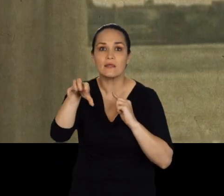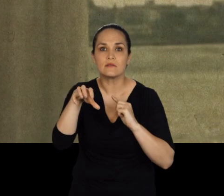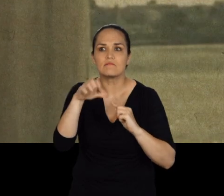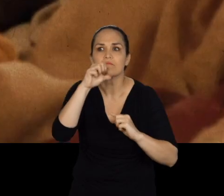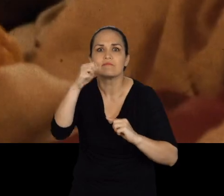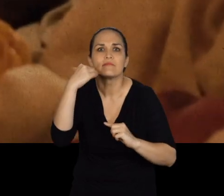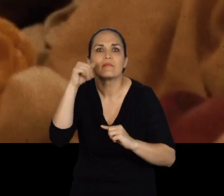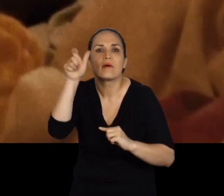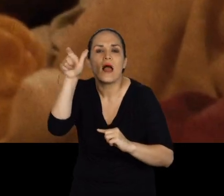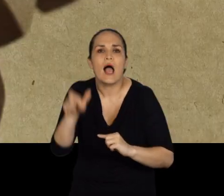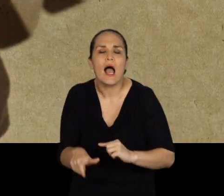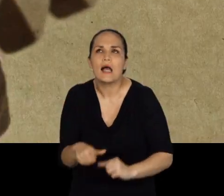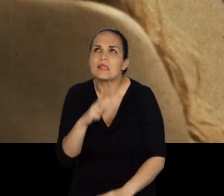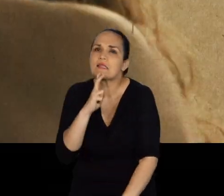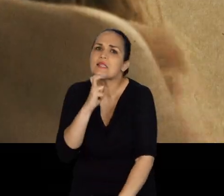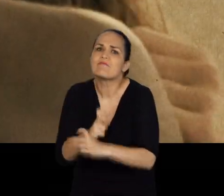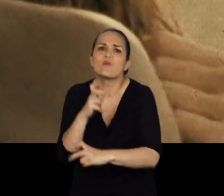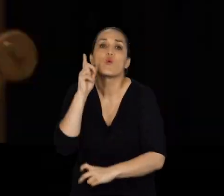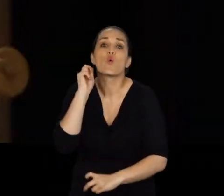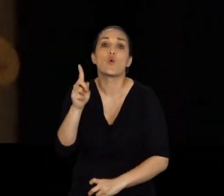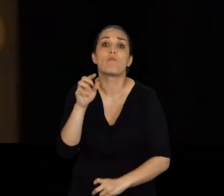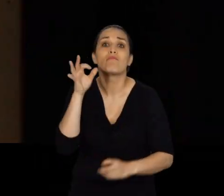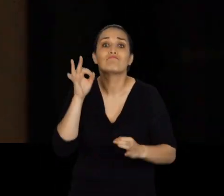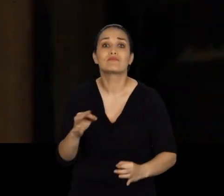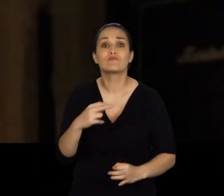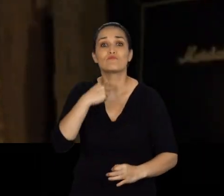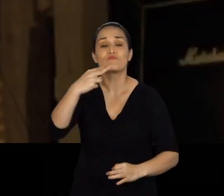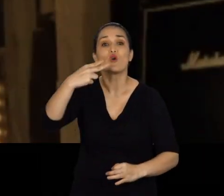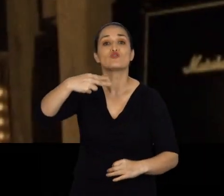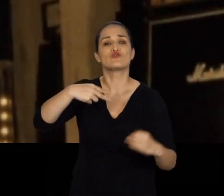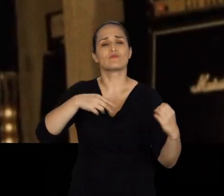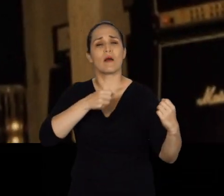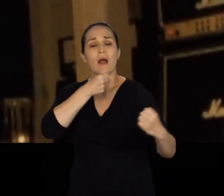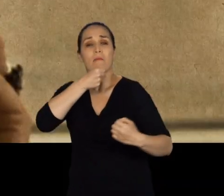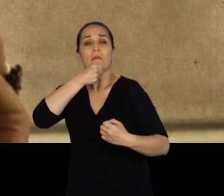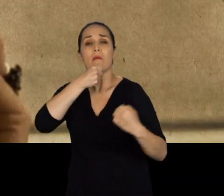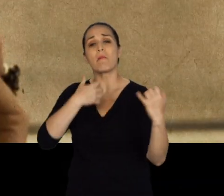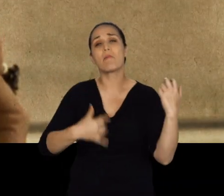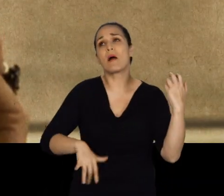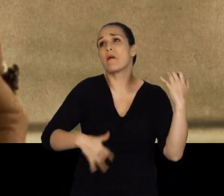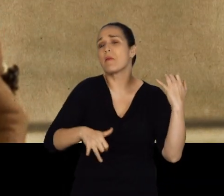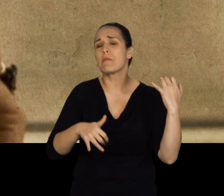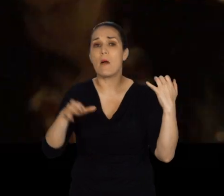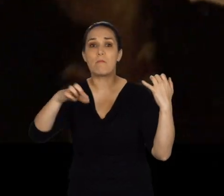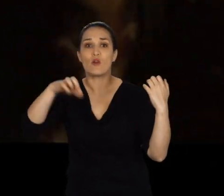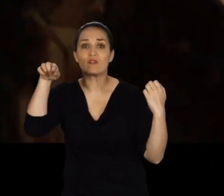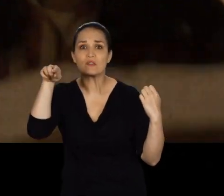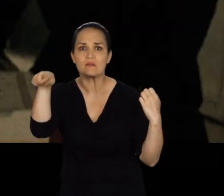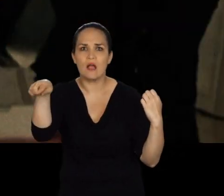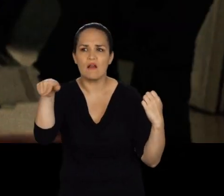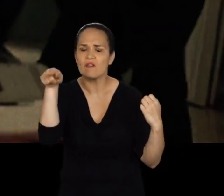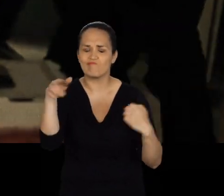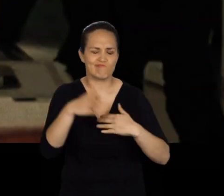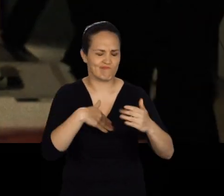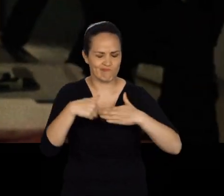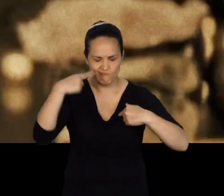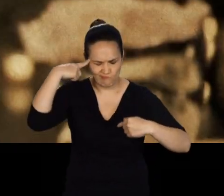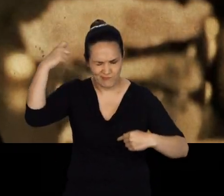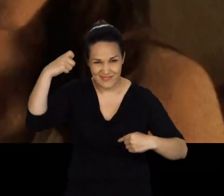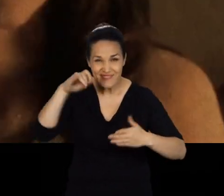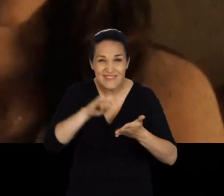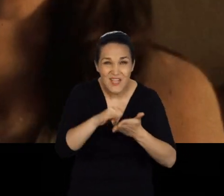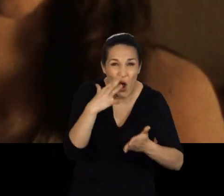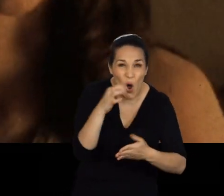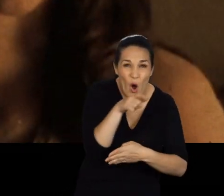difícil, sobre todo cuando es cantante. Sin embargo, Melody decide enfrentar su enfermedad y seguir adelante con su pasión, tal